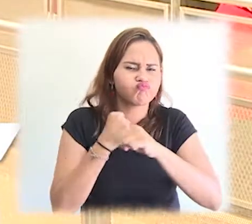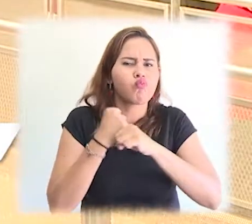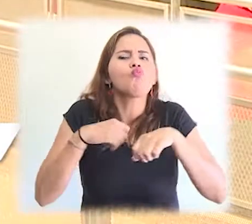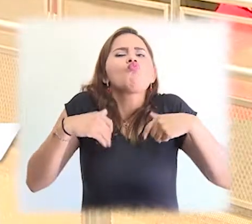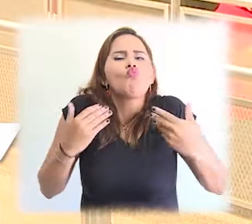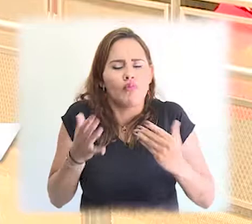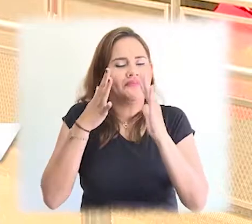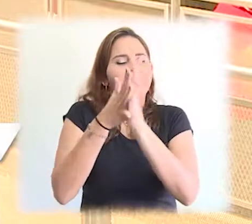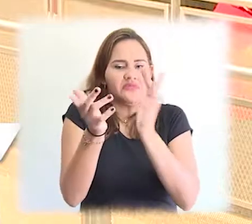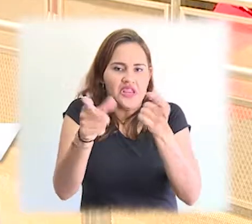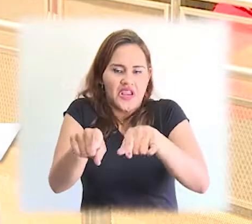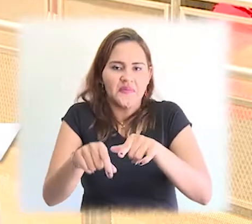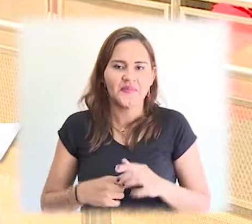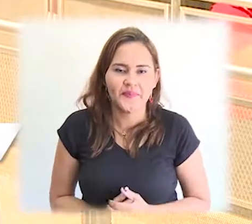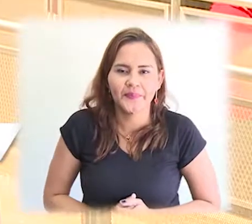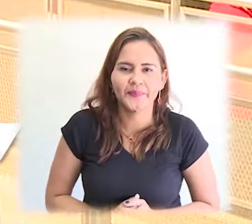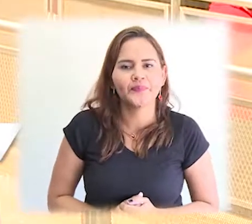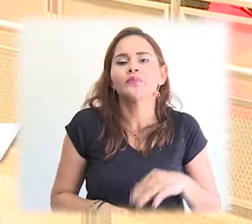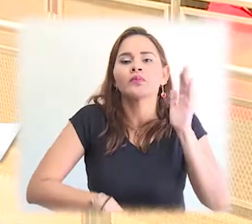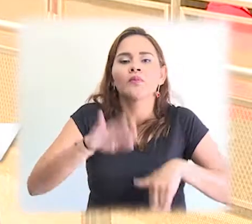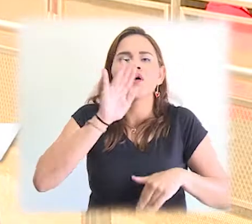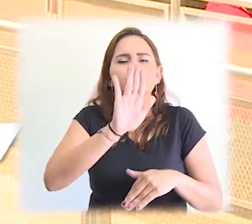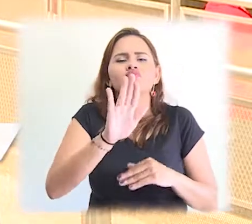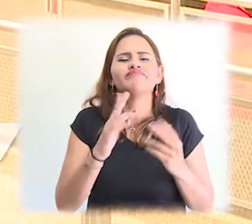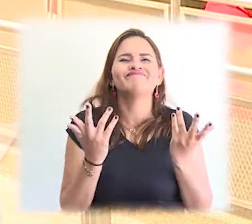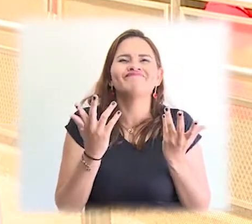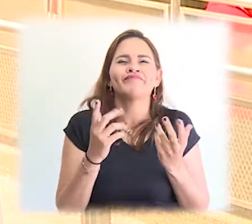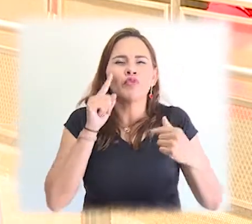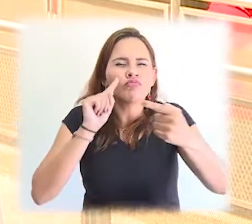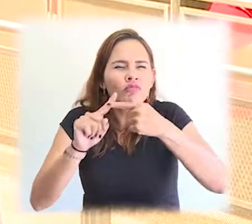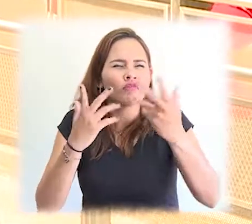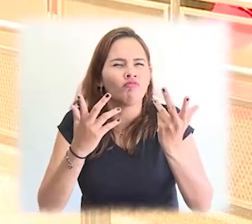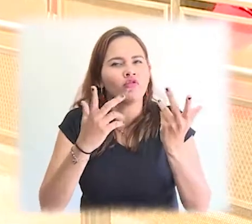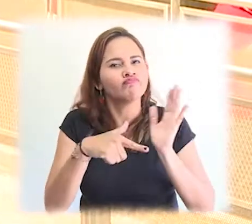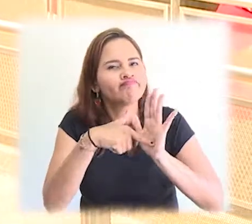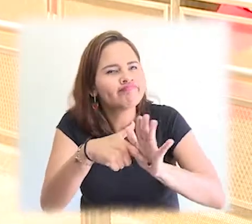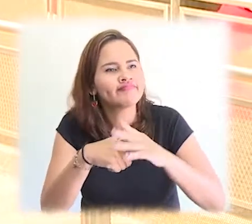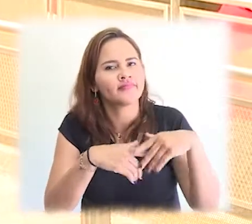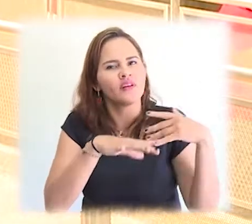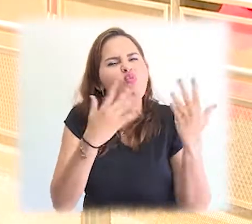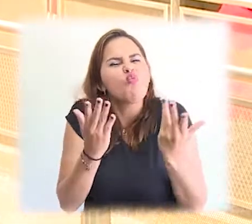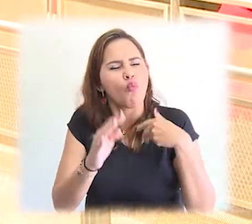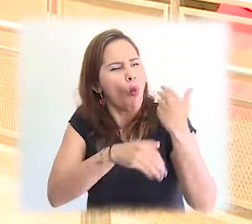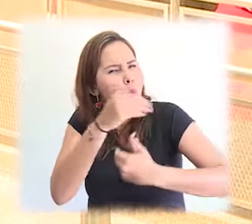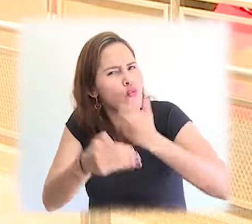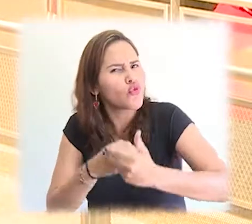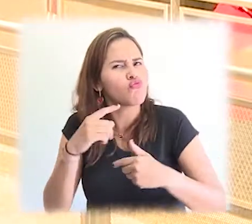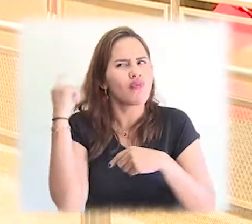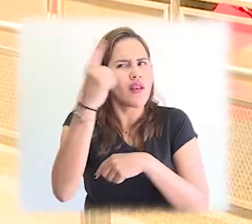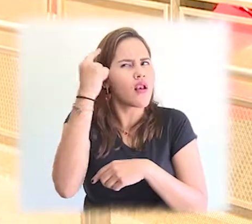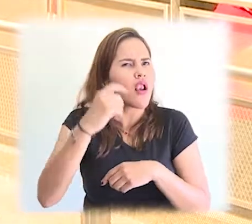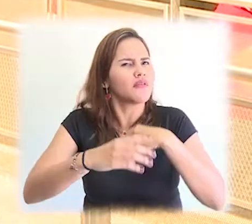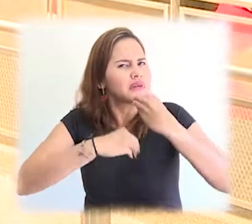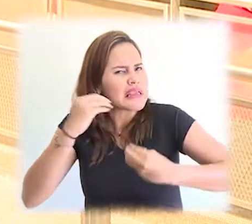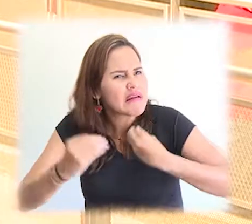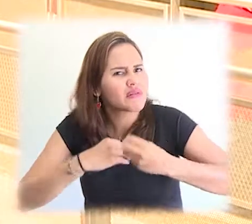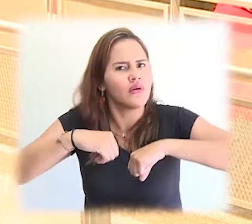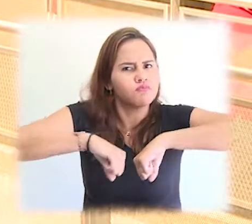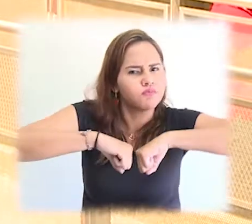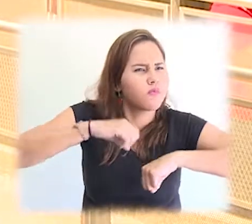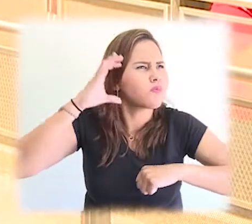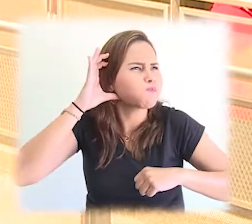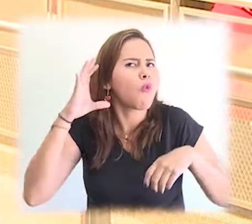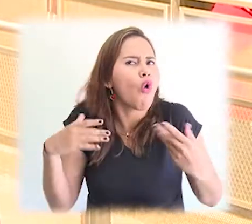Colciencias y el Estado pues está apoyando esos ejercicios mediante la generación de estas